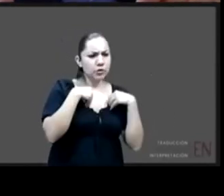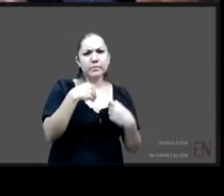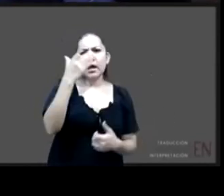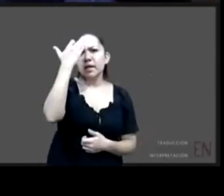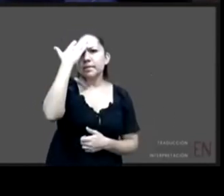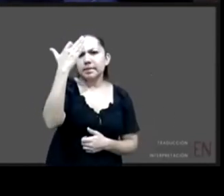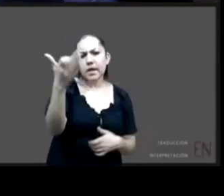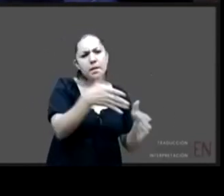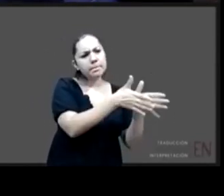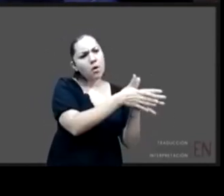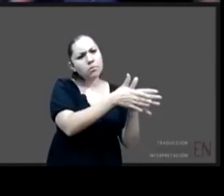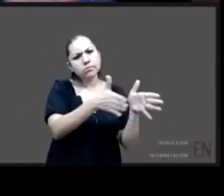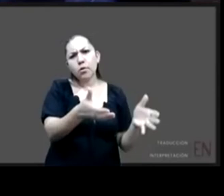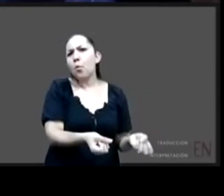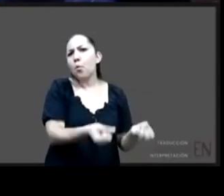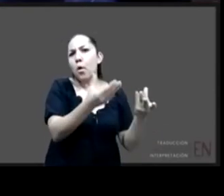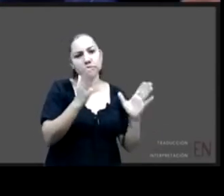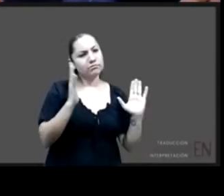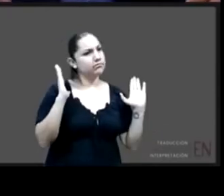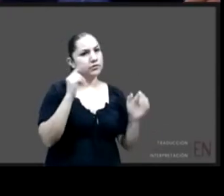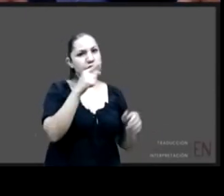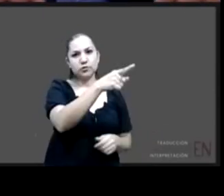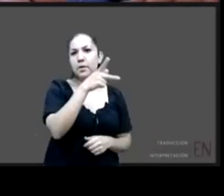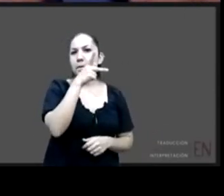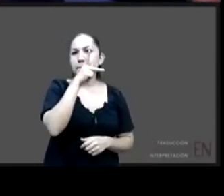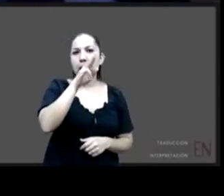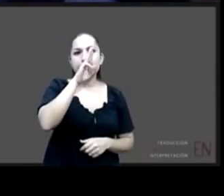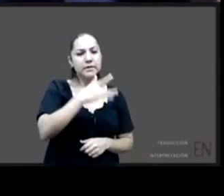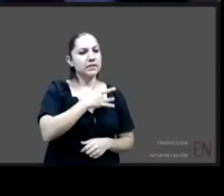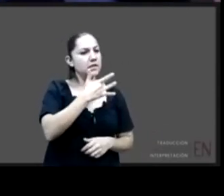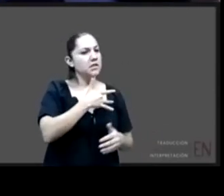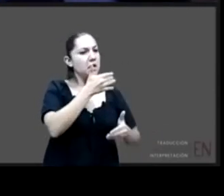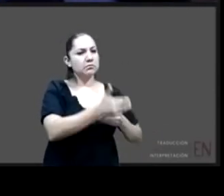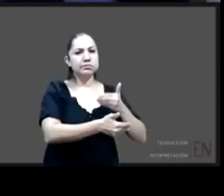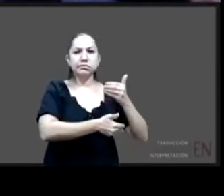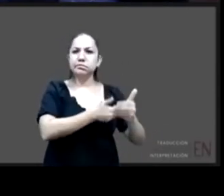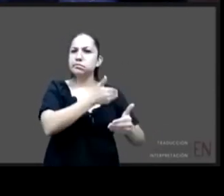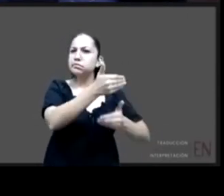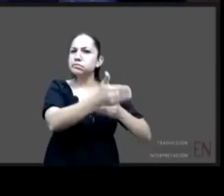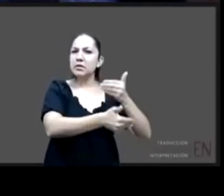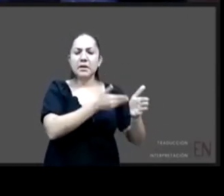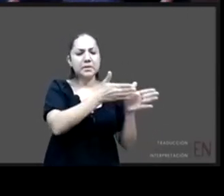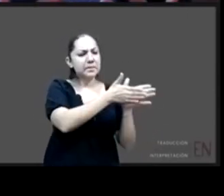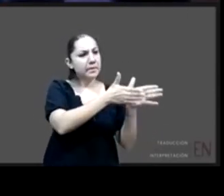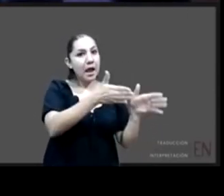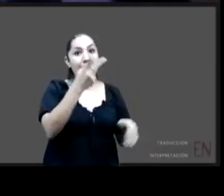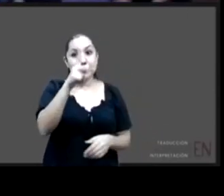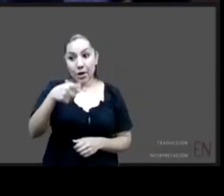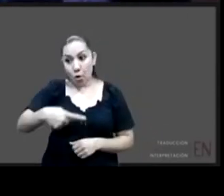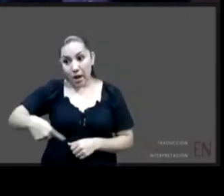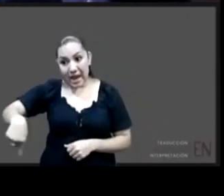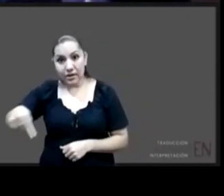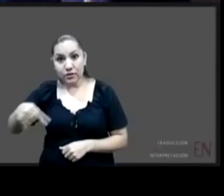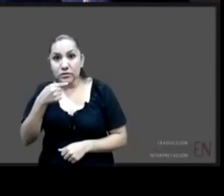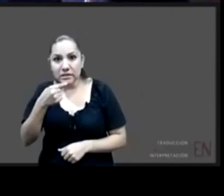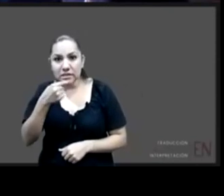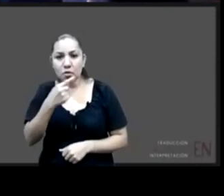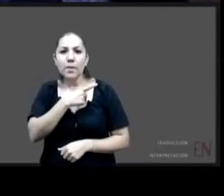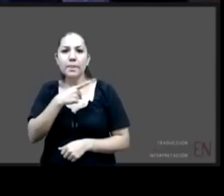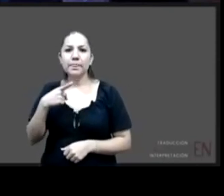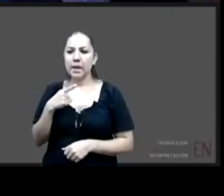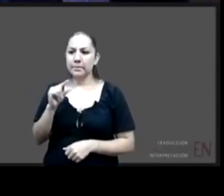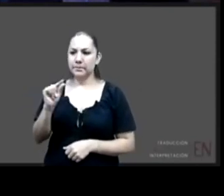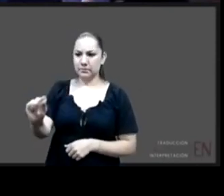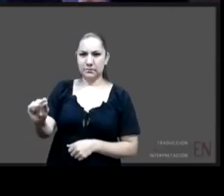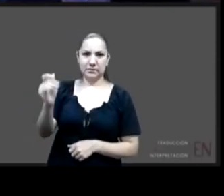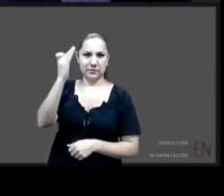niñas el mínimo indispensable el mínimo indispensable no se mide de ninguna manera igual pero claro quien quiera adoptar